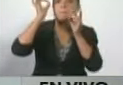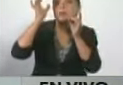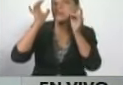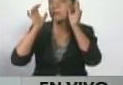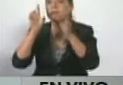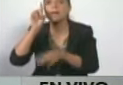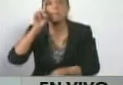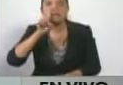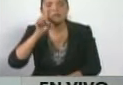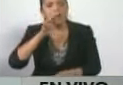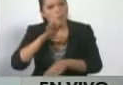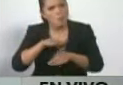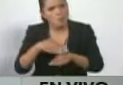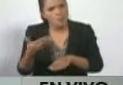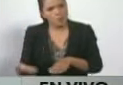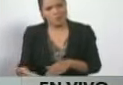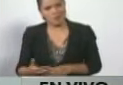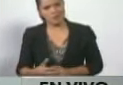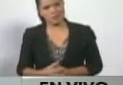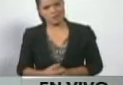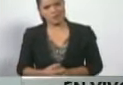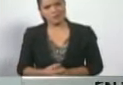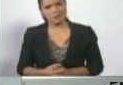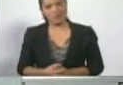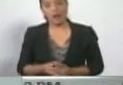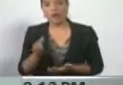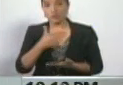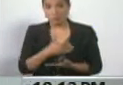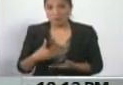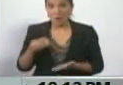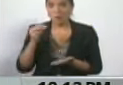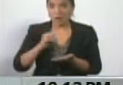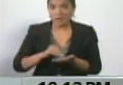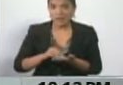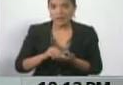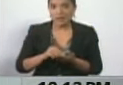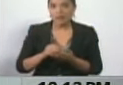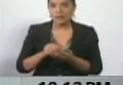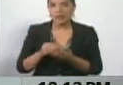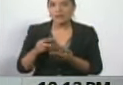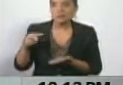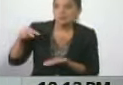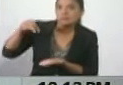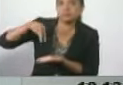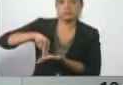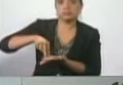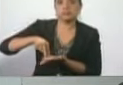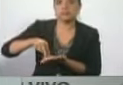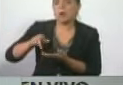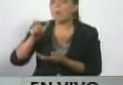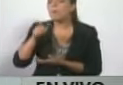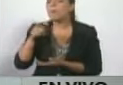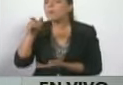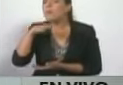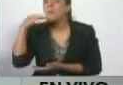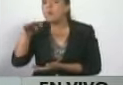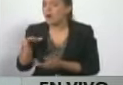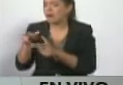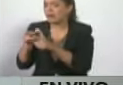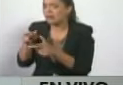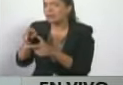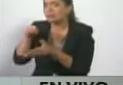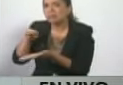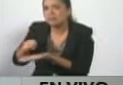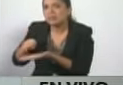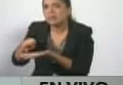¿No? ¿Si quieren resucitar un muerto? ¿No? No, ese muerto está